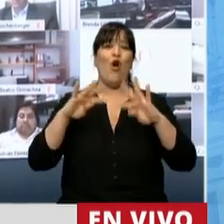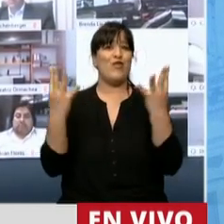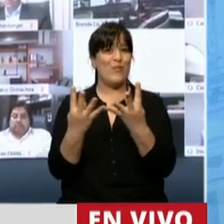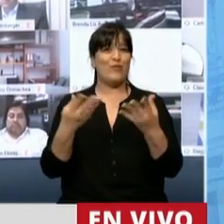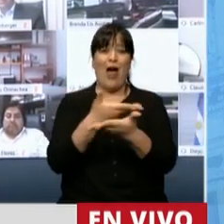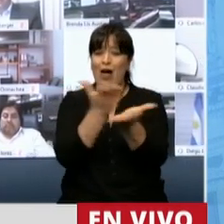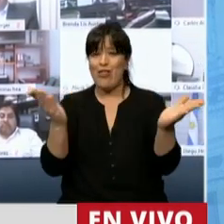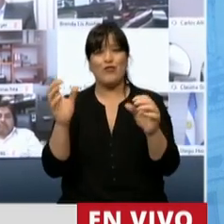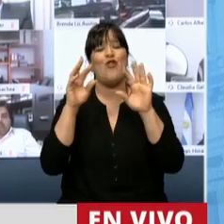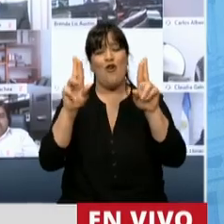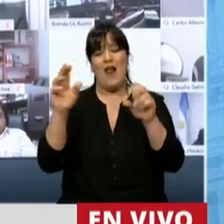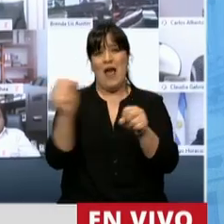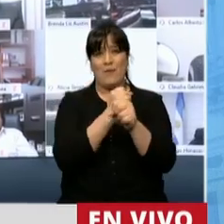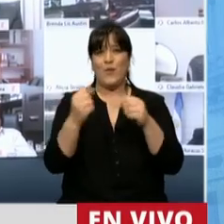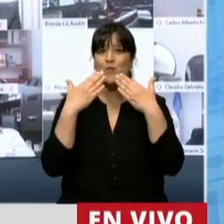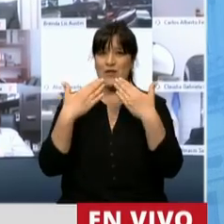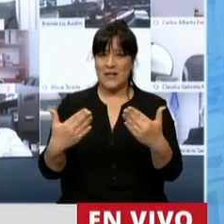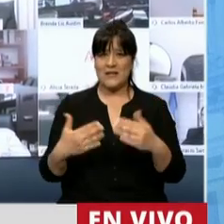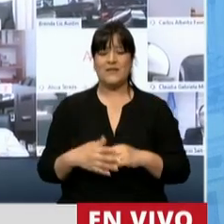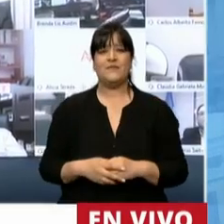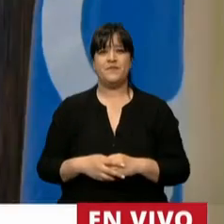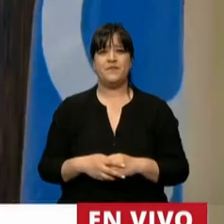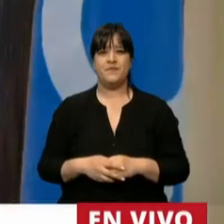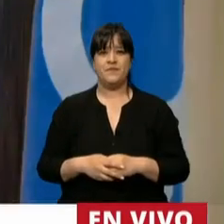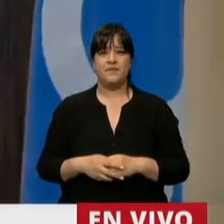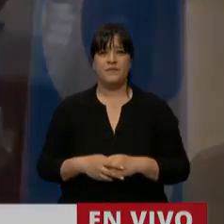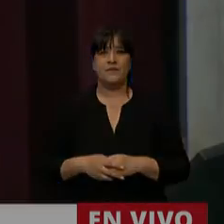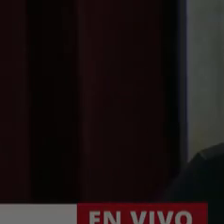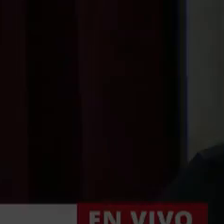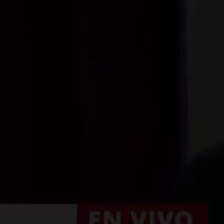cámara de diputados su aprobación muchísimas gracias gracias diputado tiene la palabra